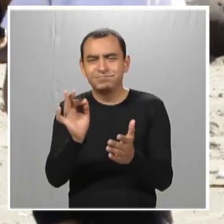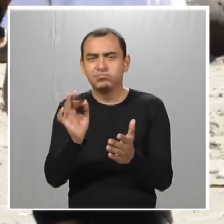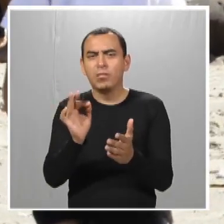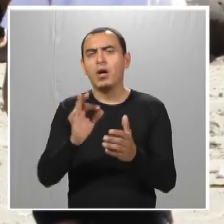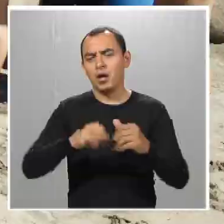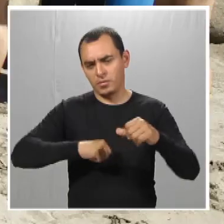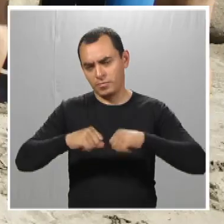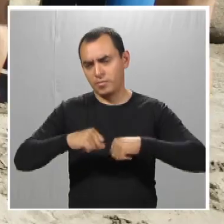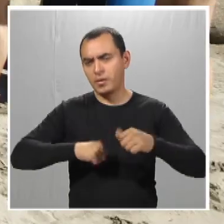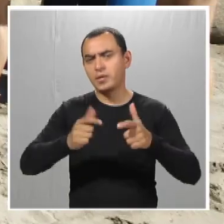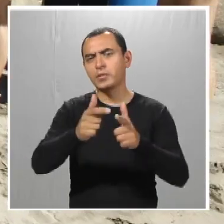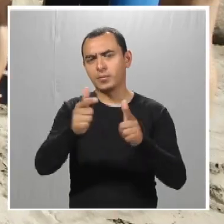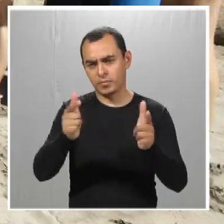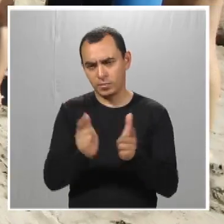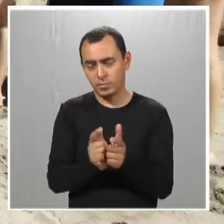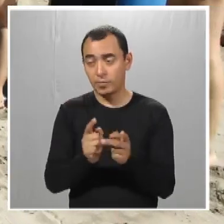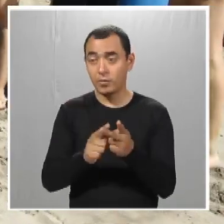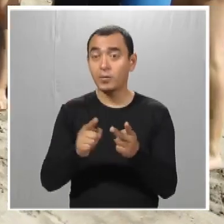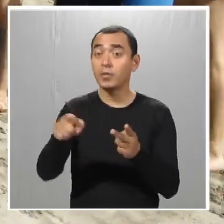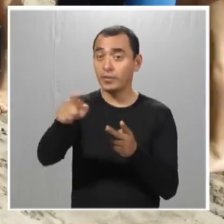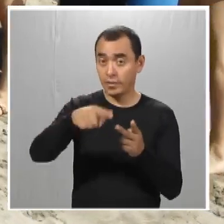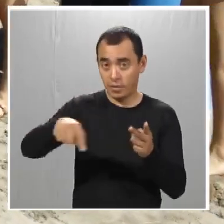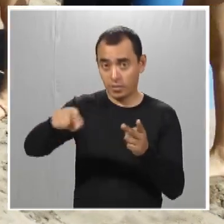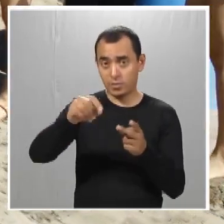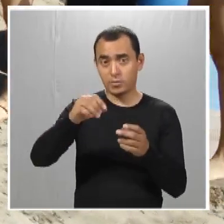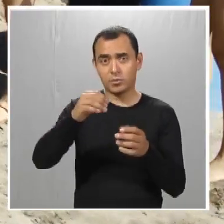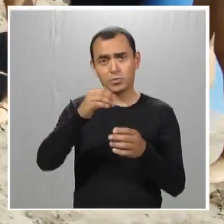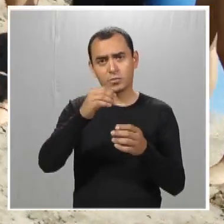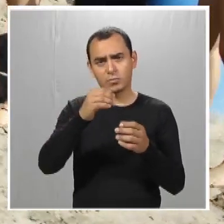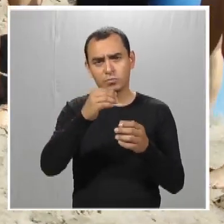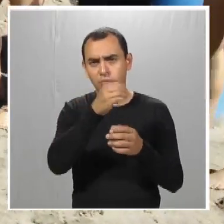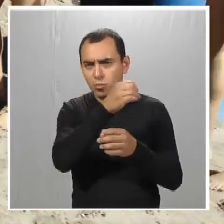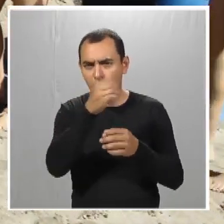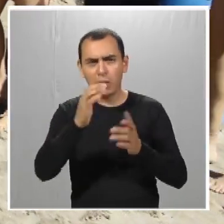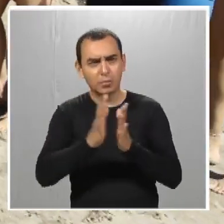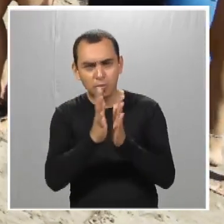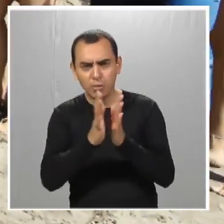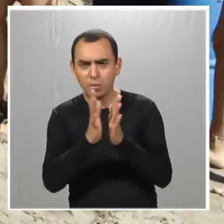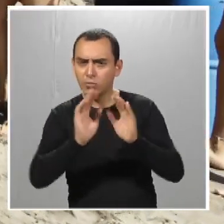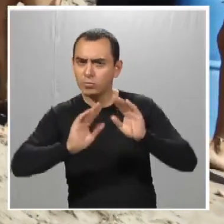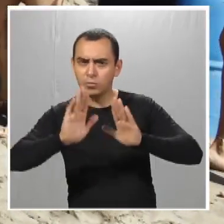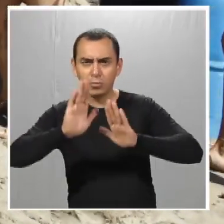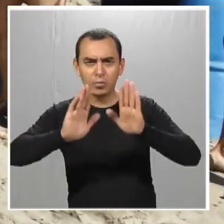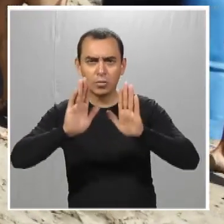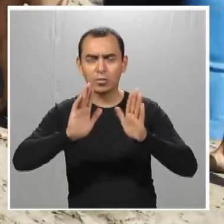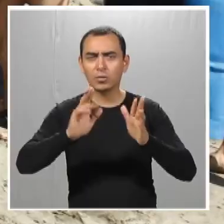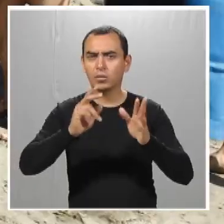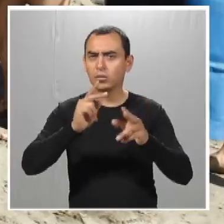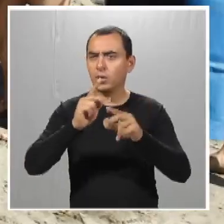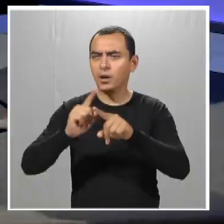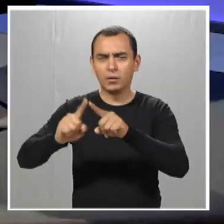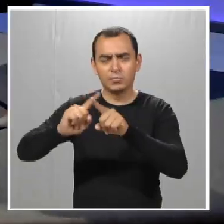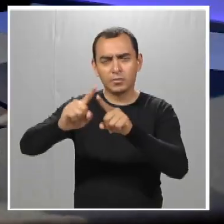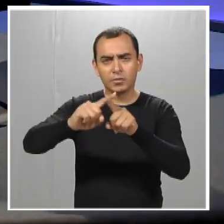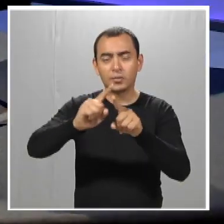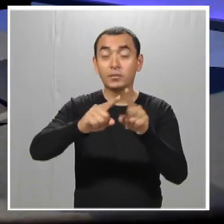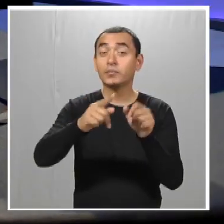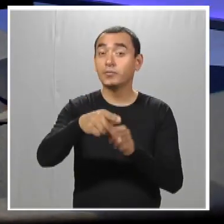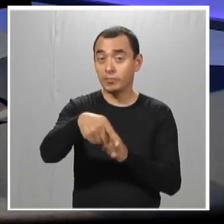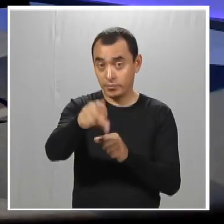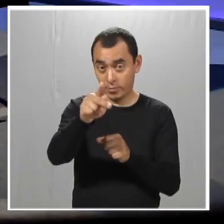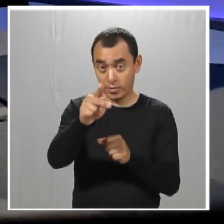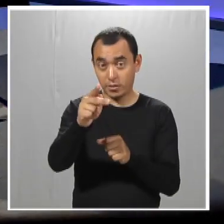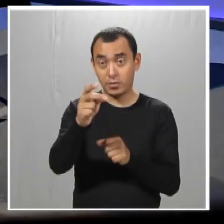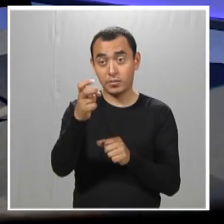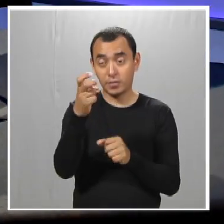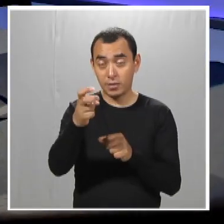están con nosotros en actividades grupales, ellos organizan las actividades como desde adentro y en áreas,